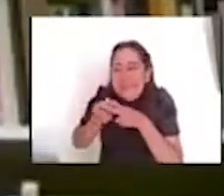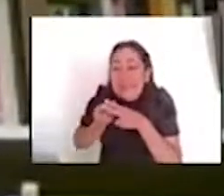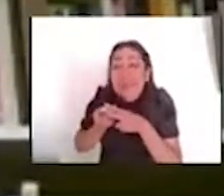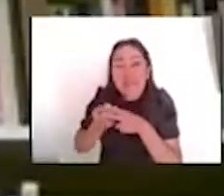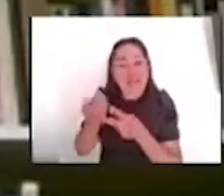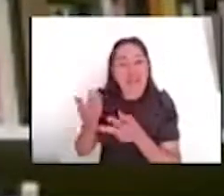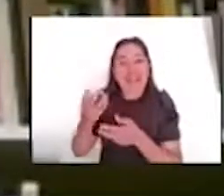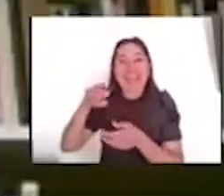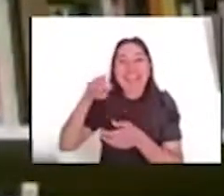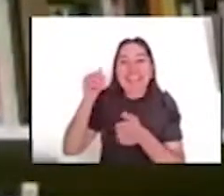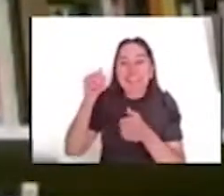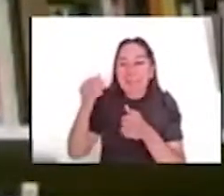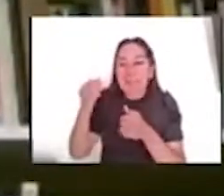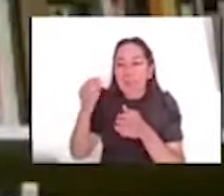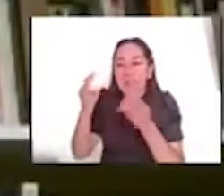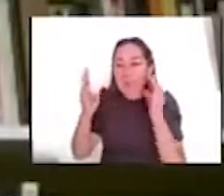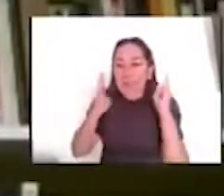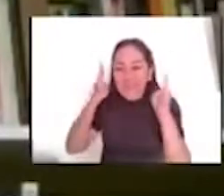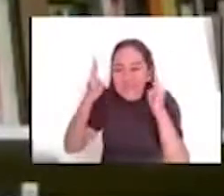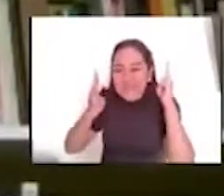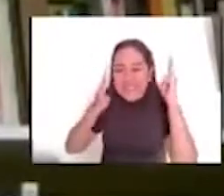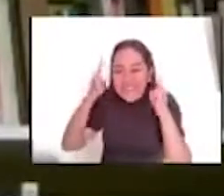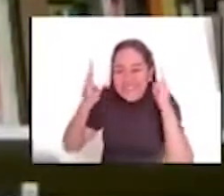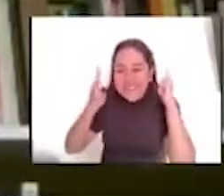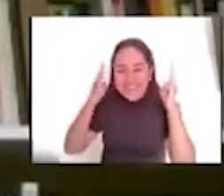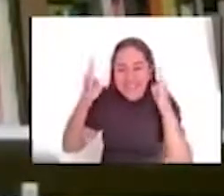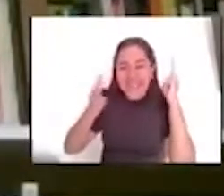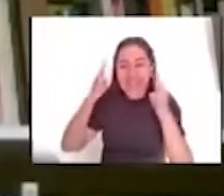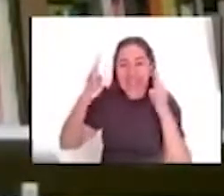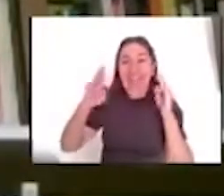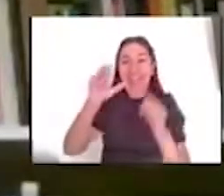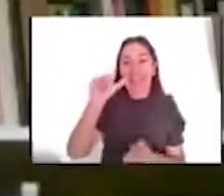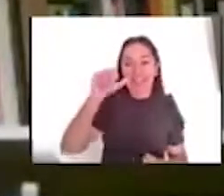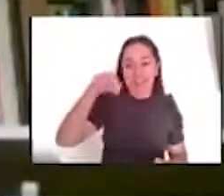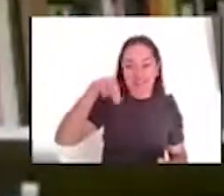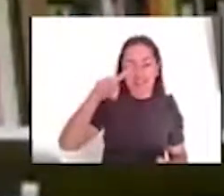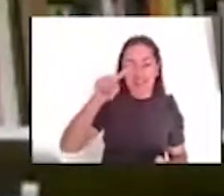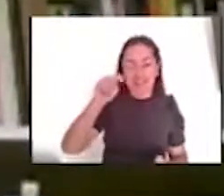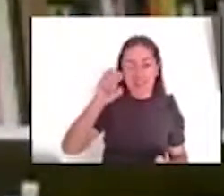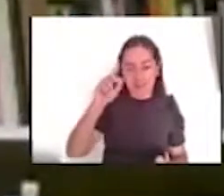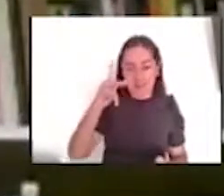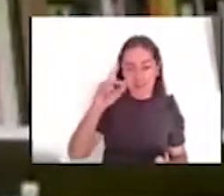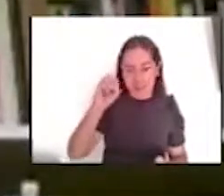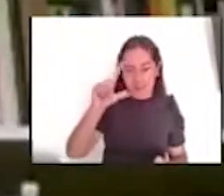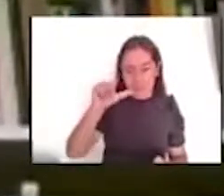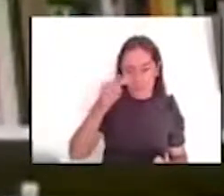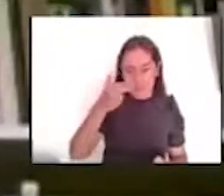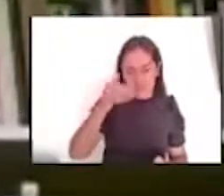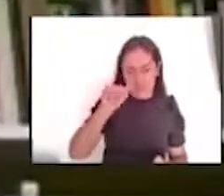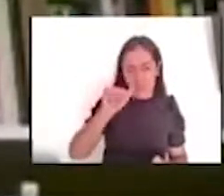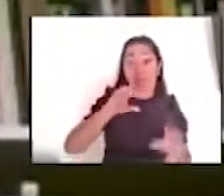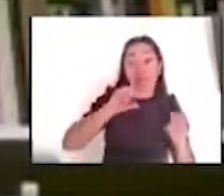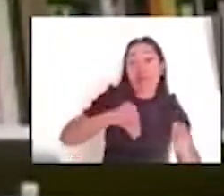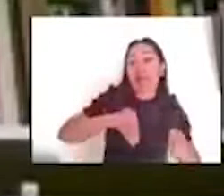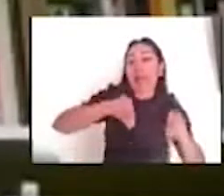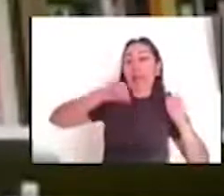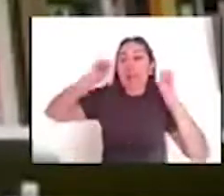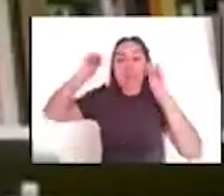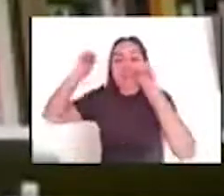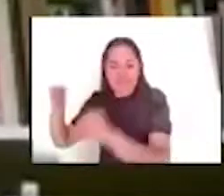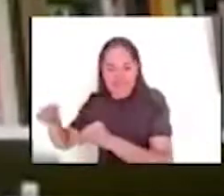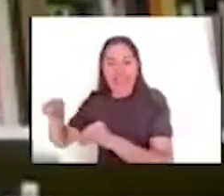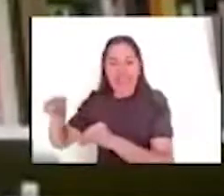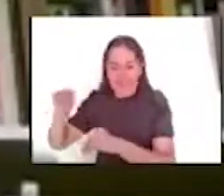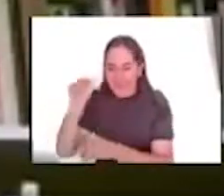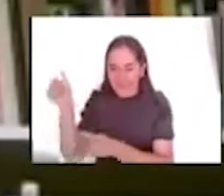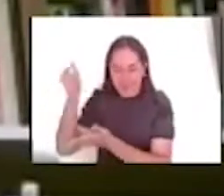Antropología, ¿no? Que, posteriormente, se cambia a Chapultepec, la Nacional de Antropología